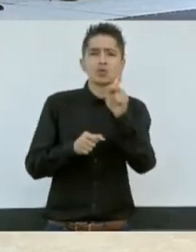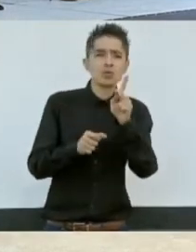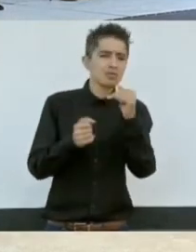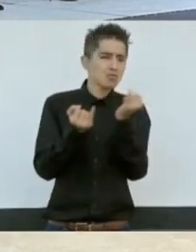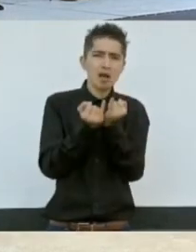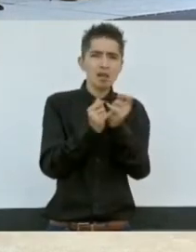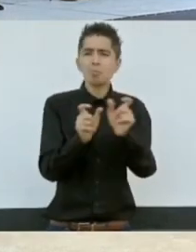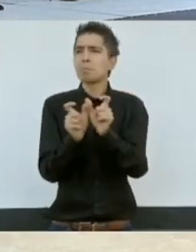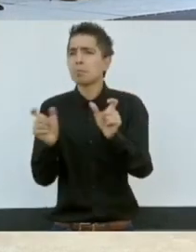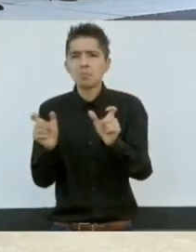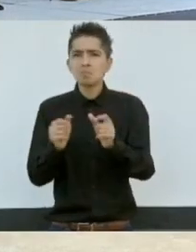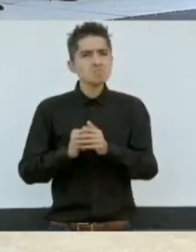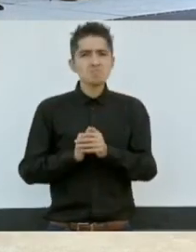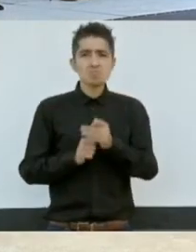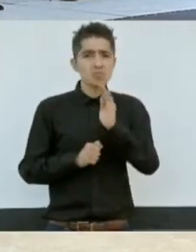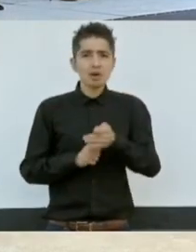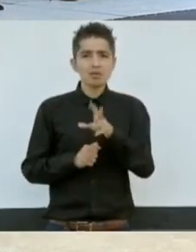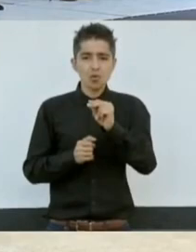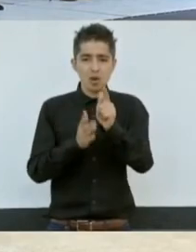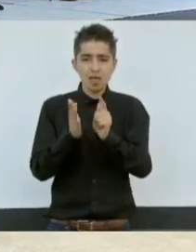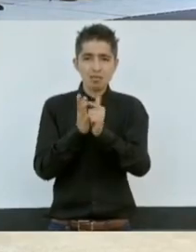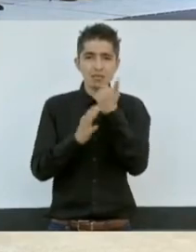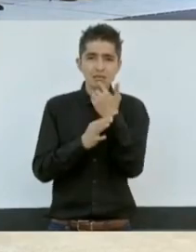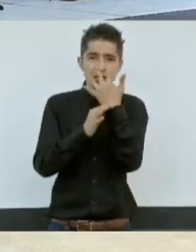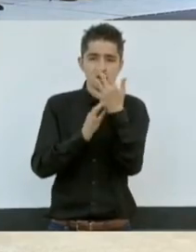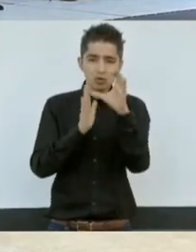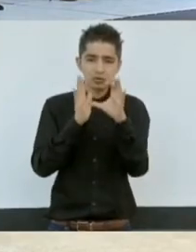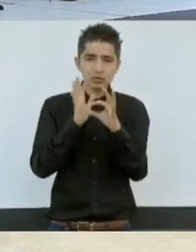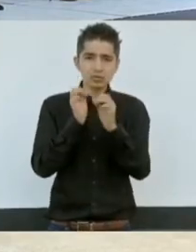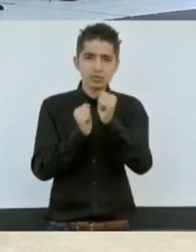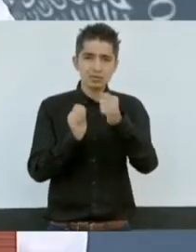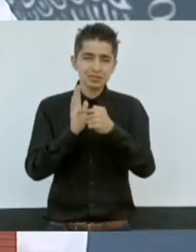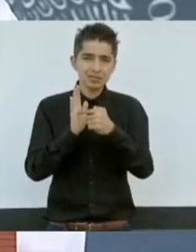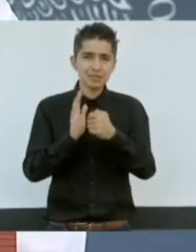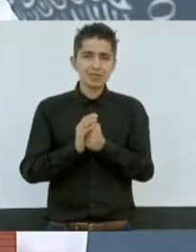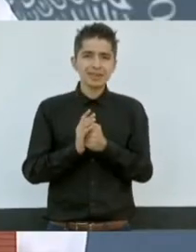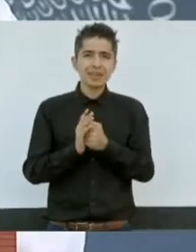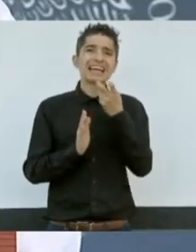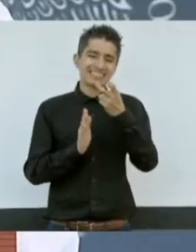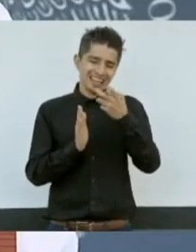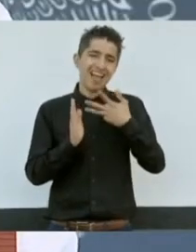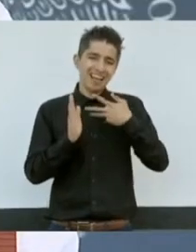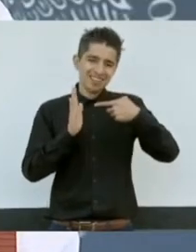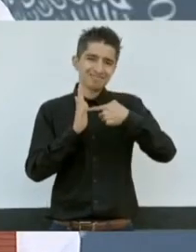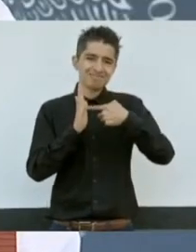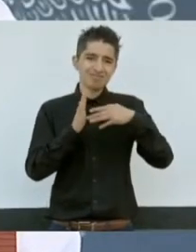Había esa limitante.